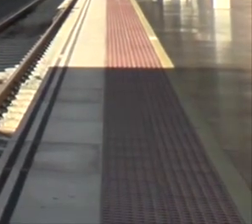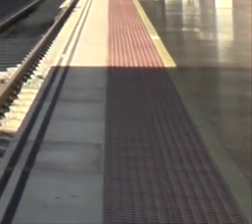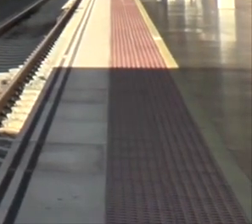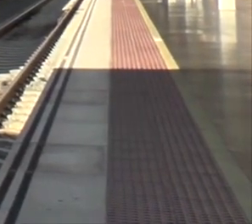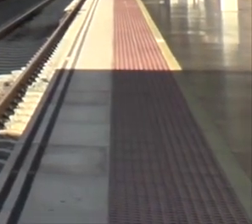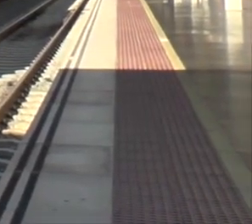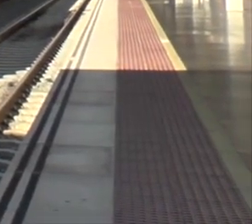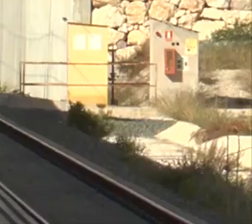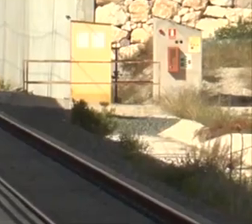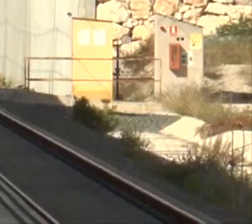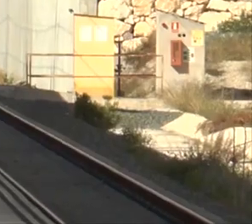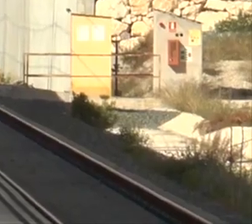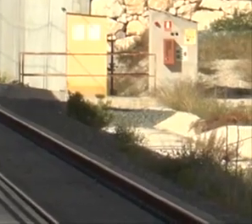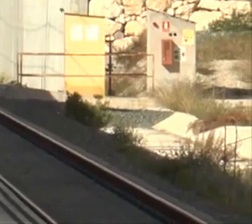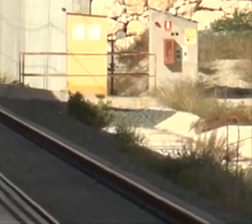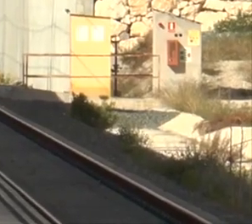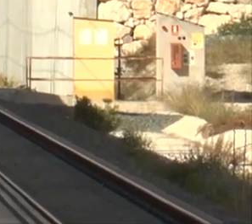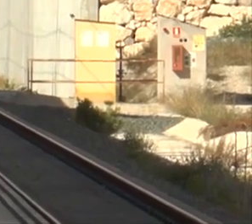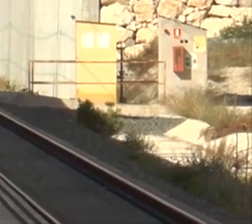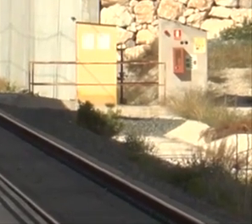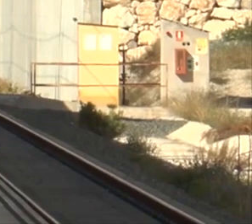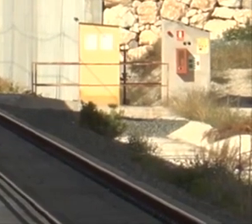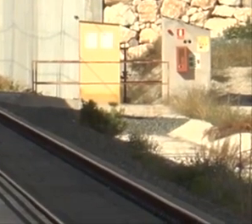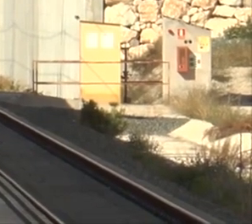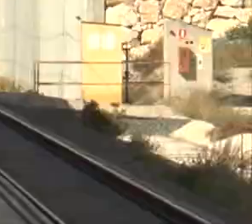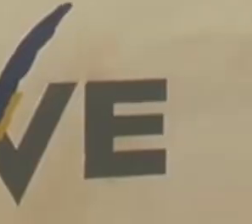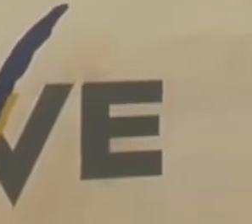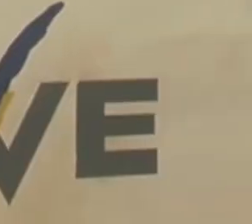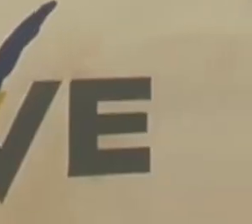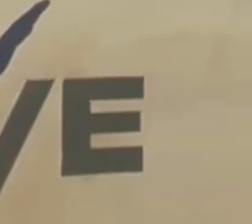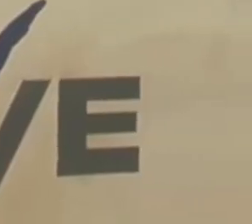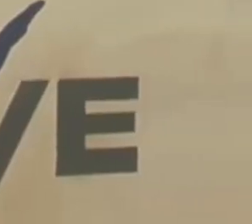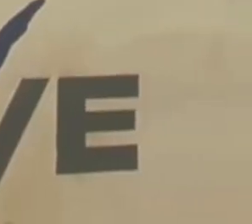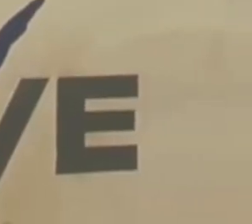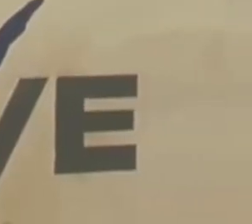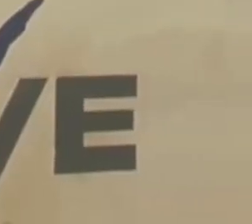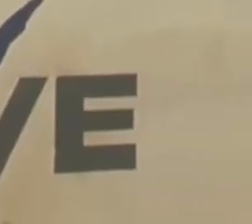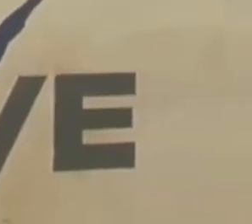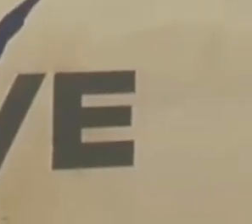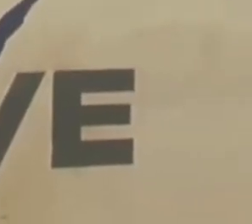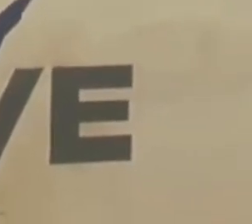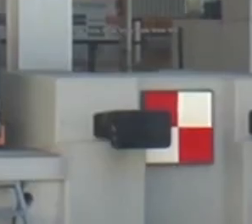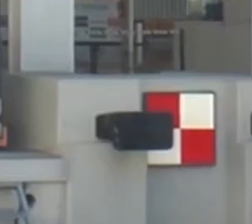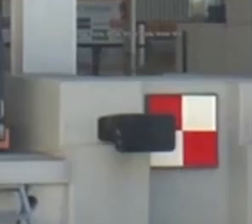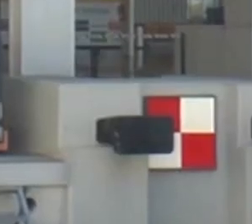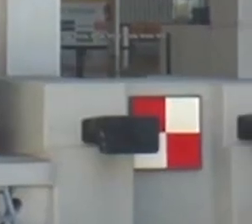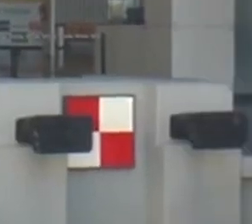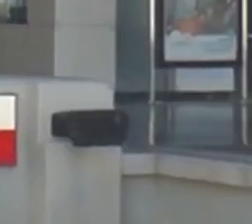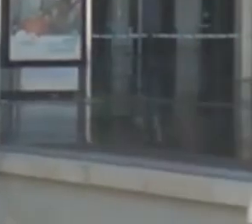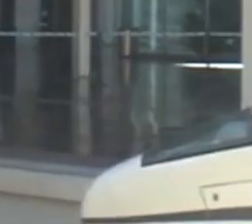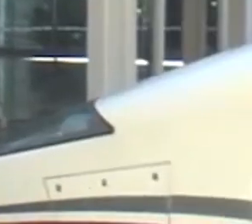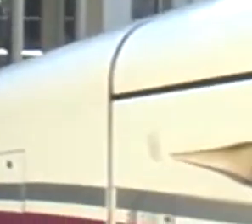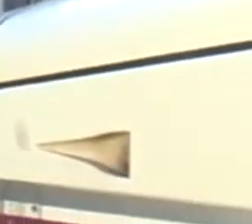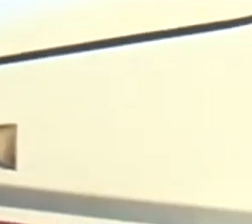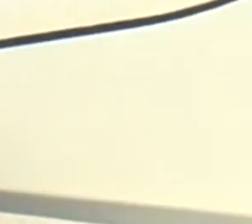que el PSOE ha votado en contra, reclama también que se mantenga para la alta velocidad las paradas en Atocha, justo cuando se ha hecho efectivo el traslado de los